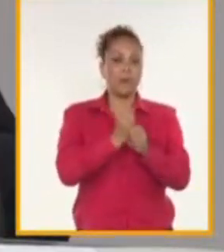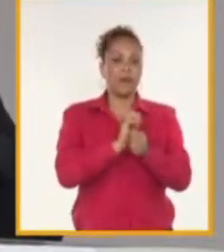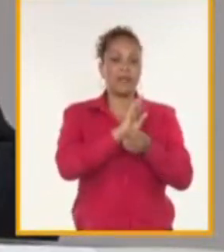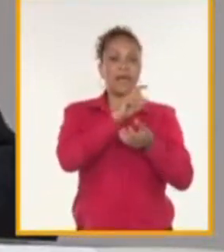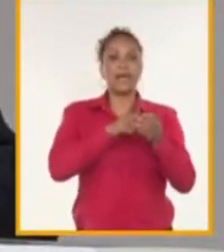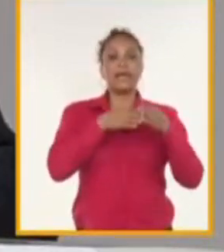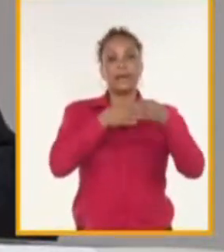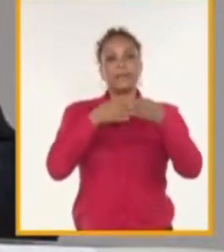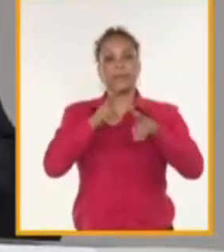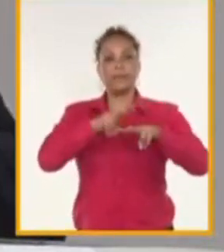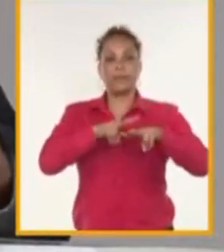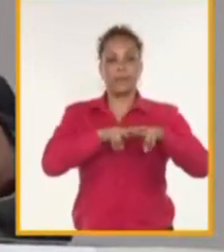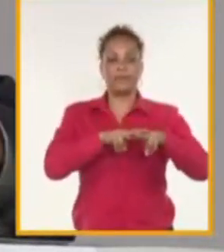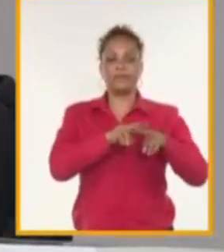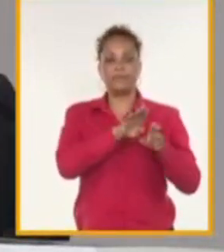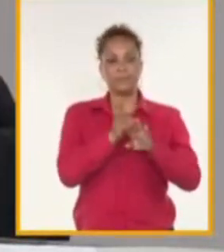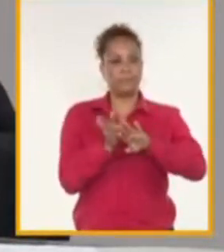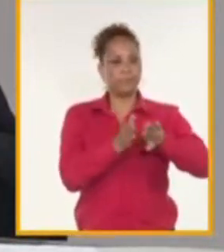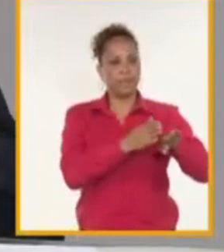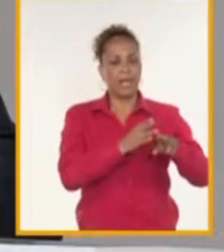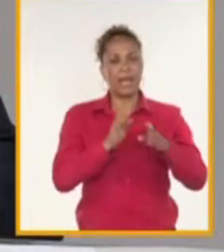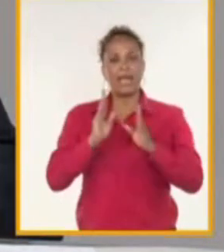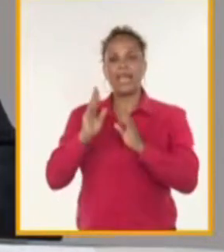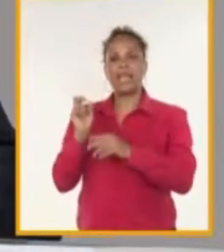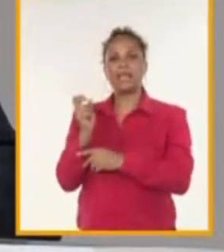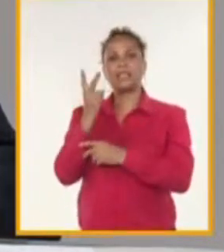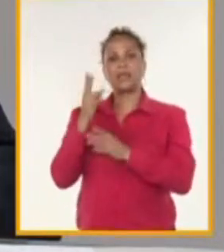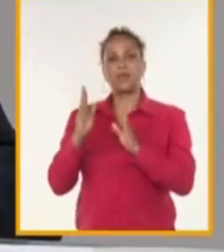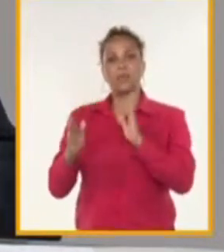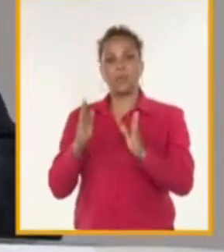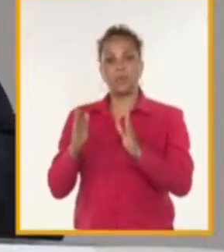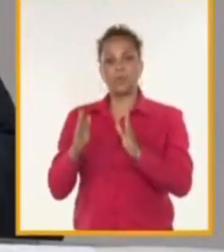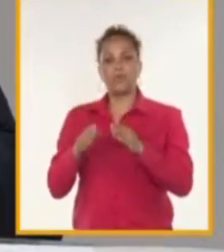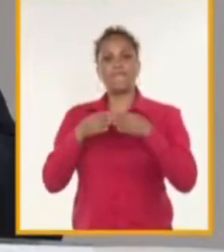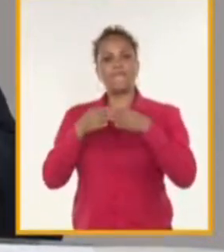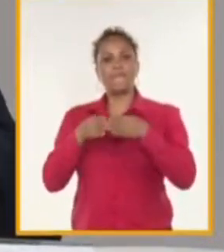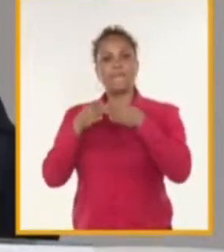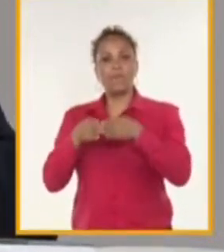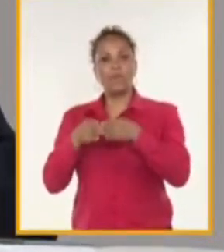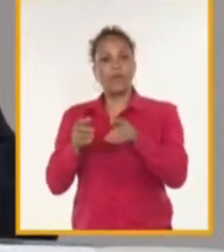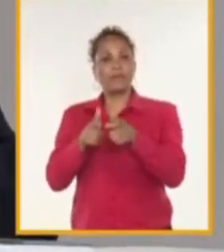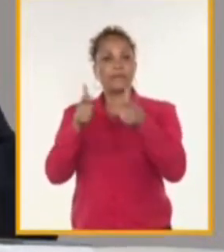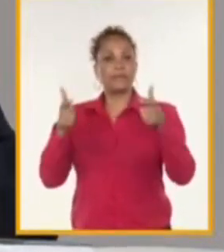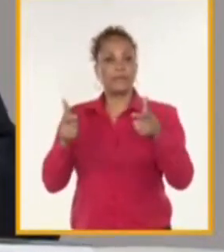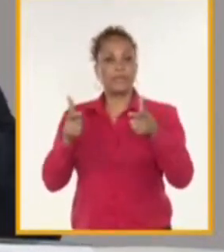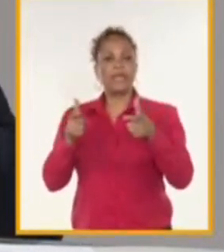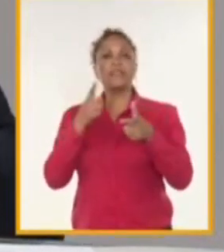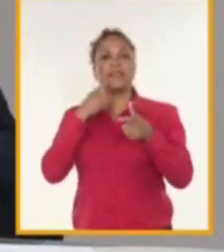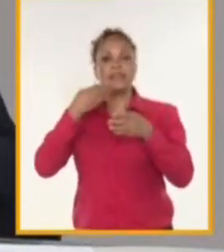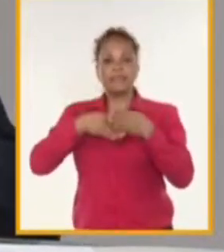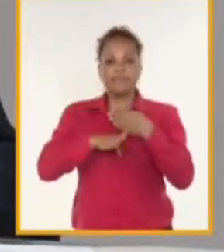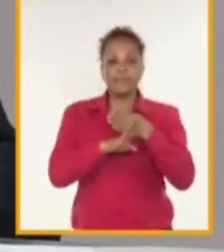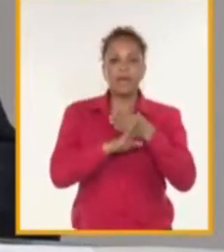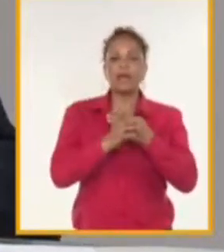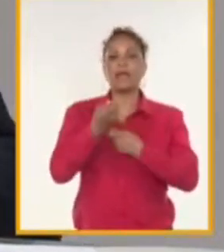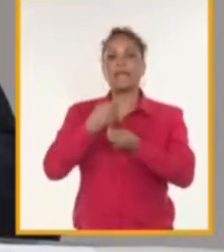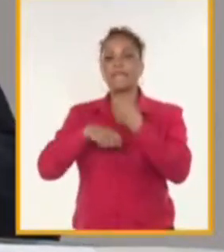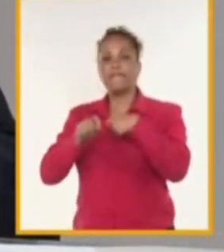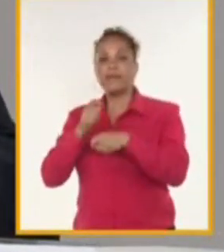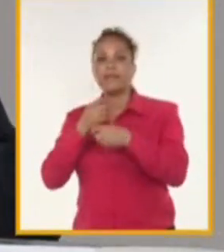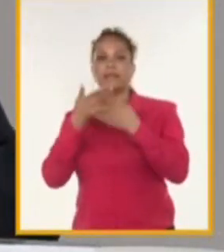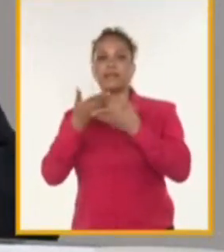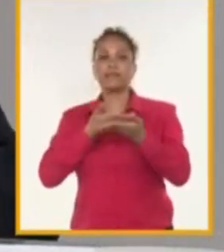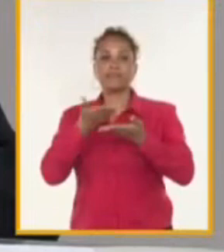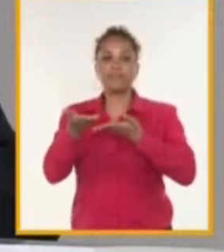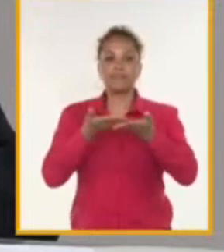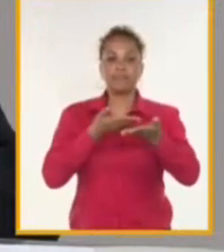Una segunda etapa, que era asimilar buques ya de mayor porte que navieras y demanda de ese tipo de carga